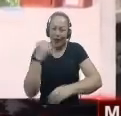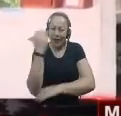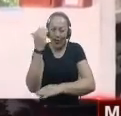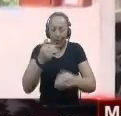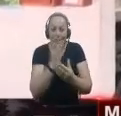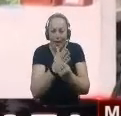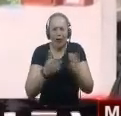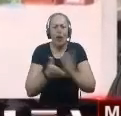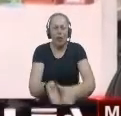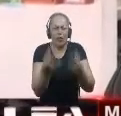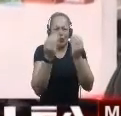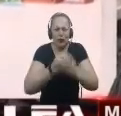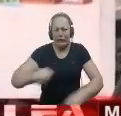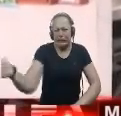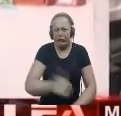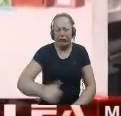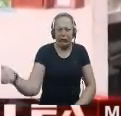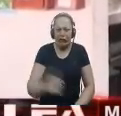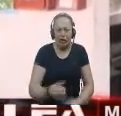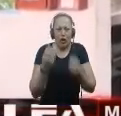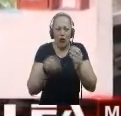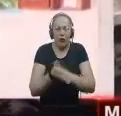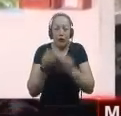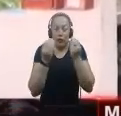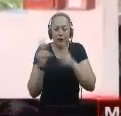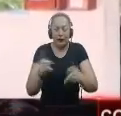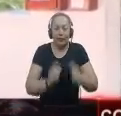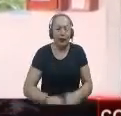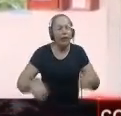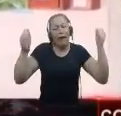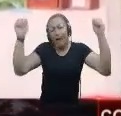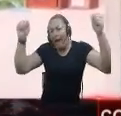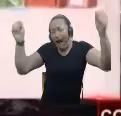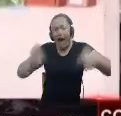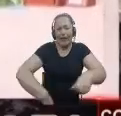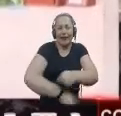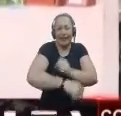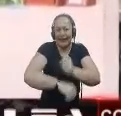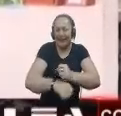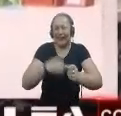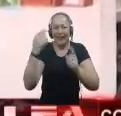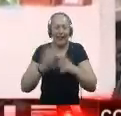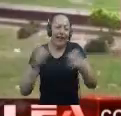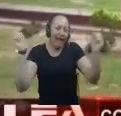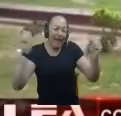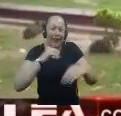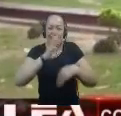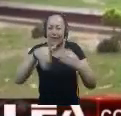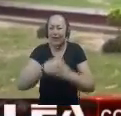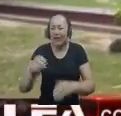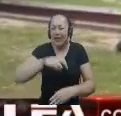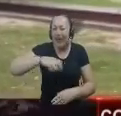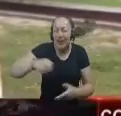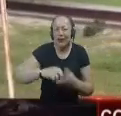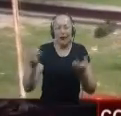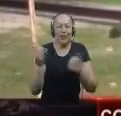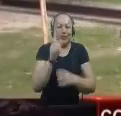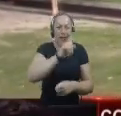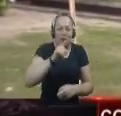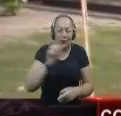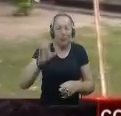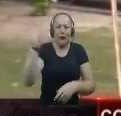Por aquí Transitan Todos los hinchas Para diferentes partidos Al norte del país Al sur del país